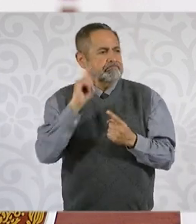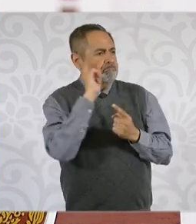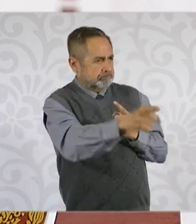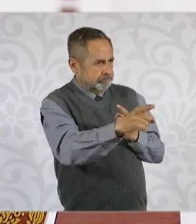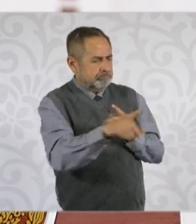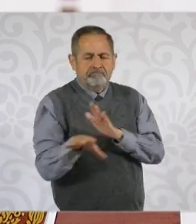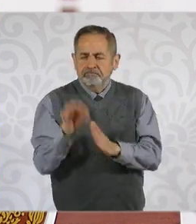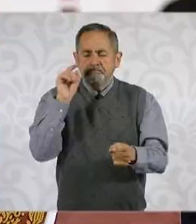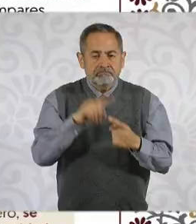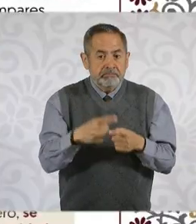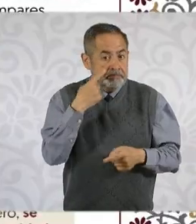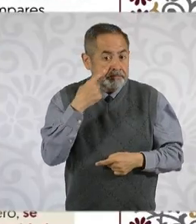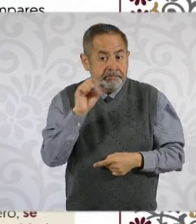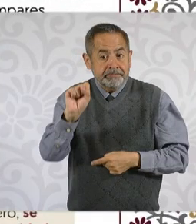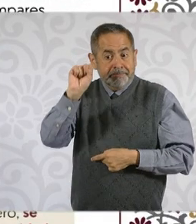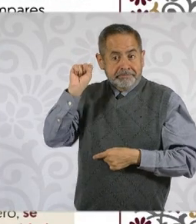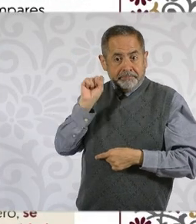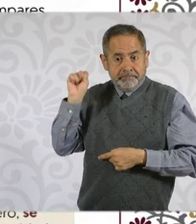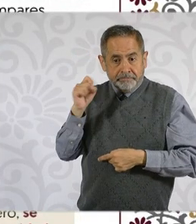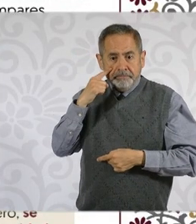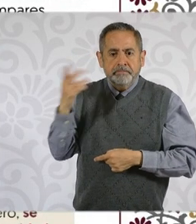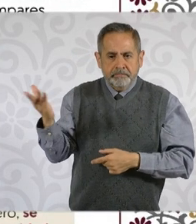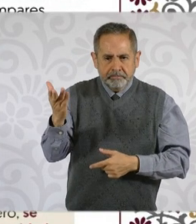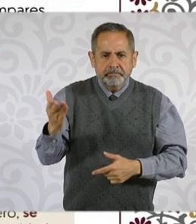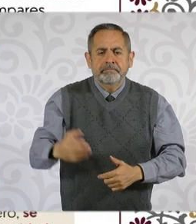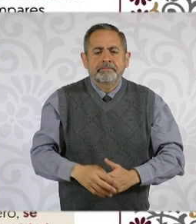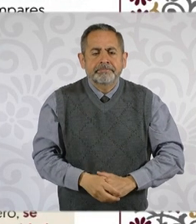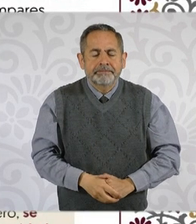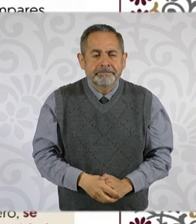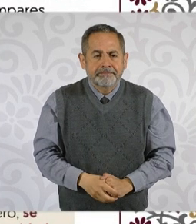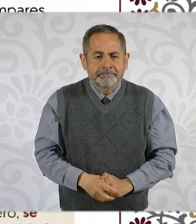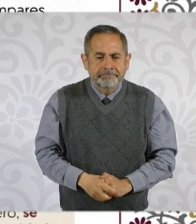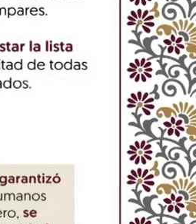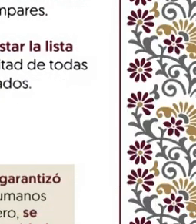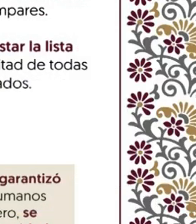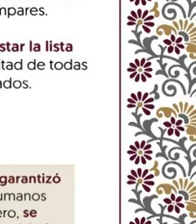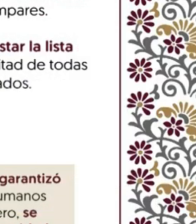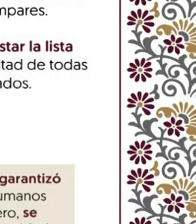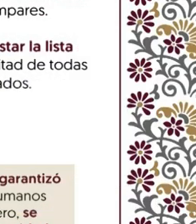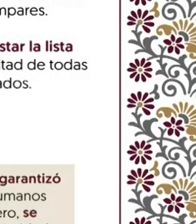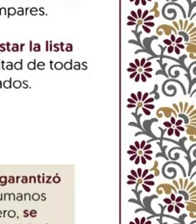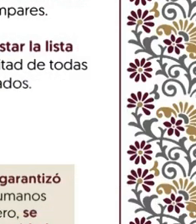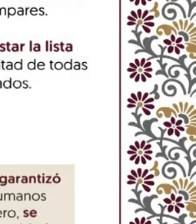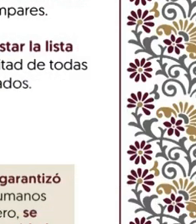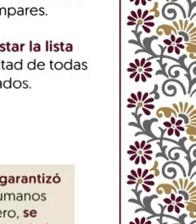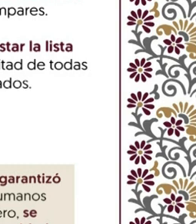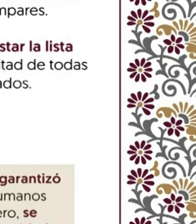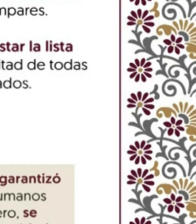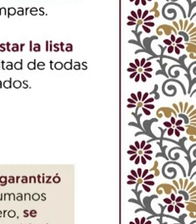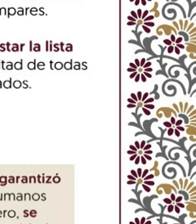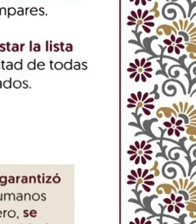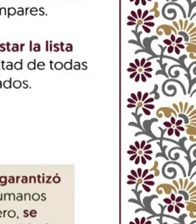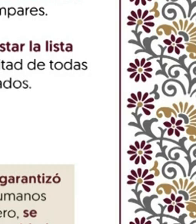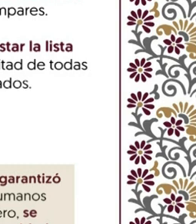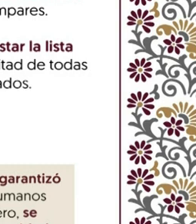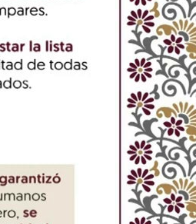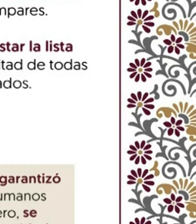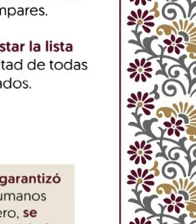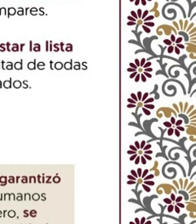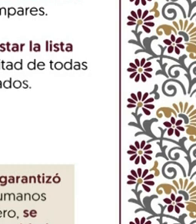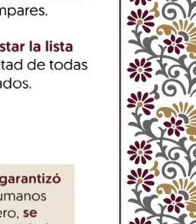Senado sesionó por más de siete horas y llevó a cabo la insaculación para